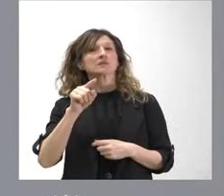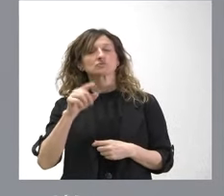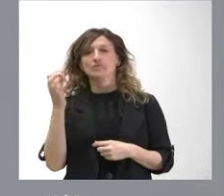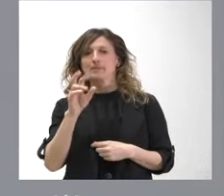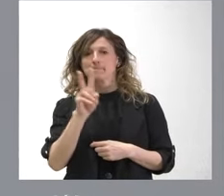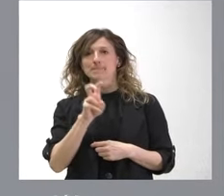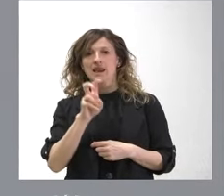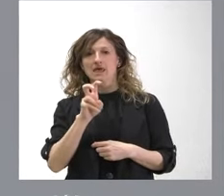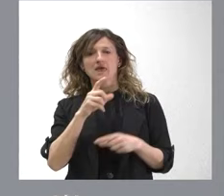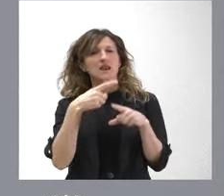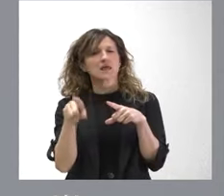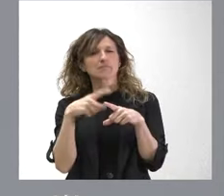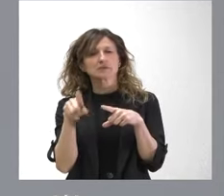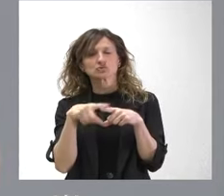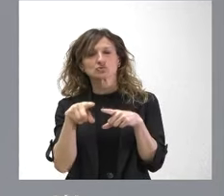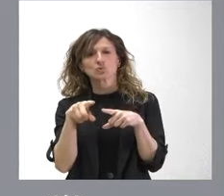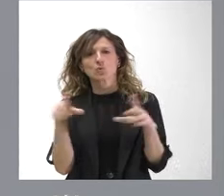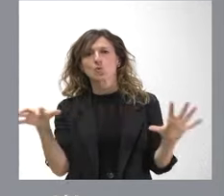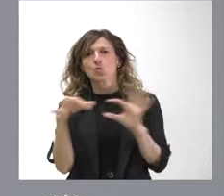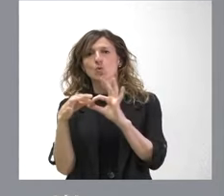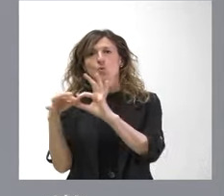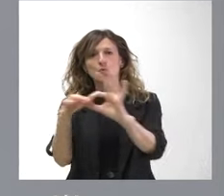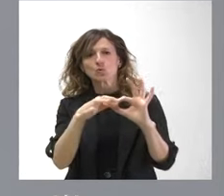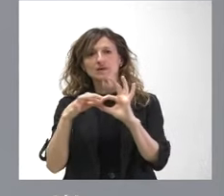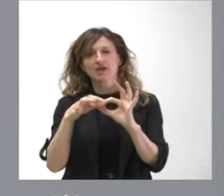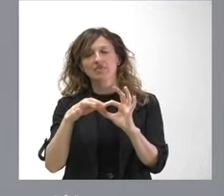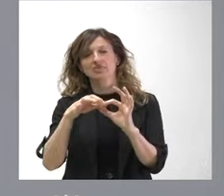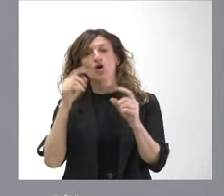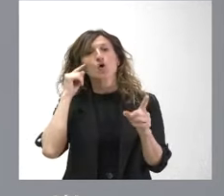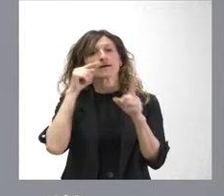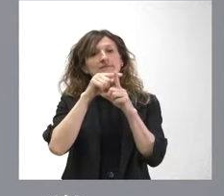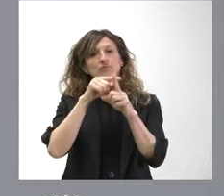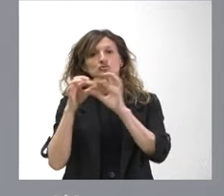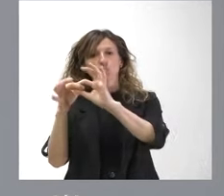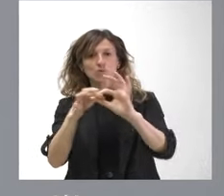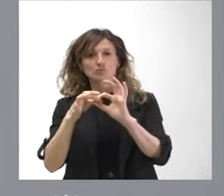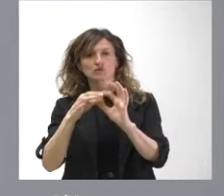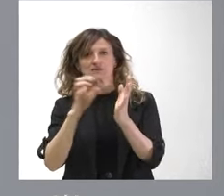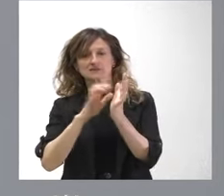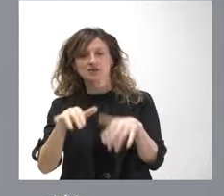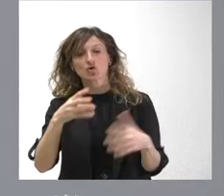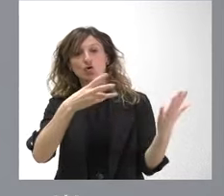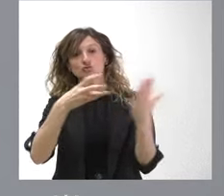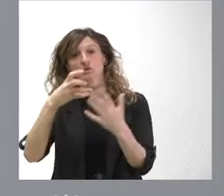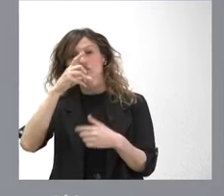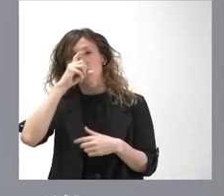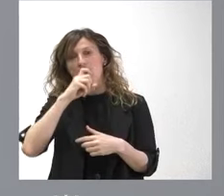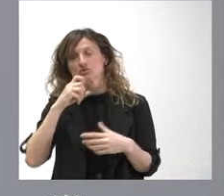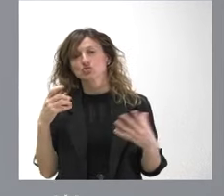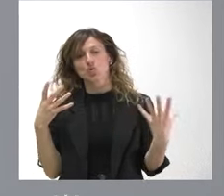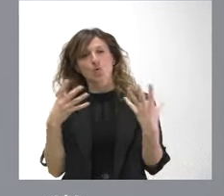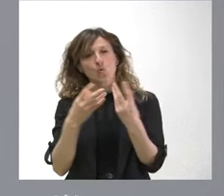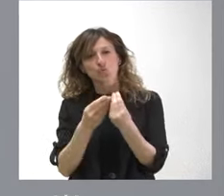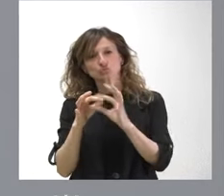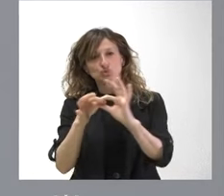servir de elemento de unidad para los objetivos comunes que tenemos como Castilla y León 800 años juntos 800